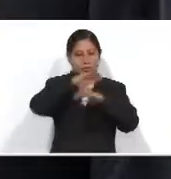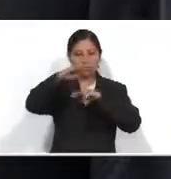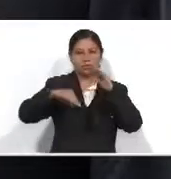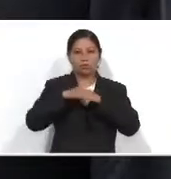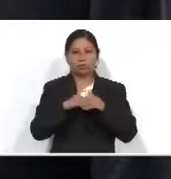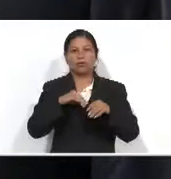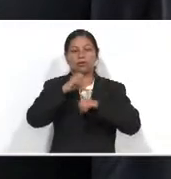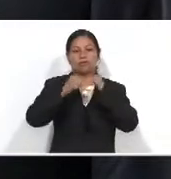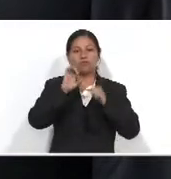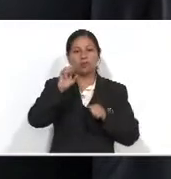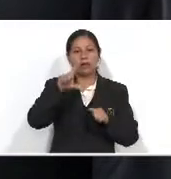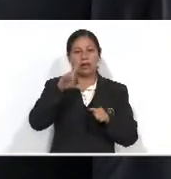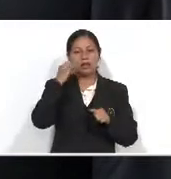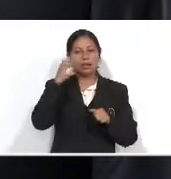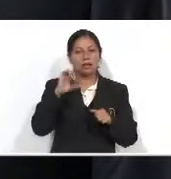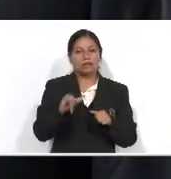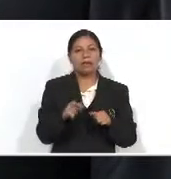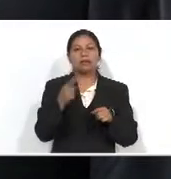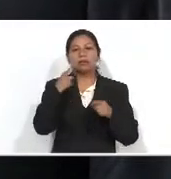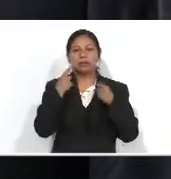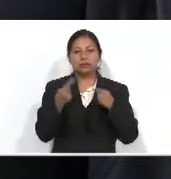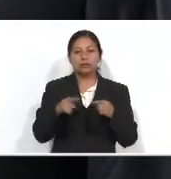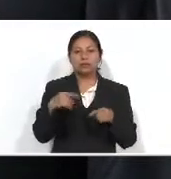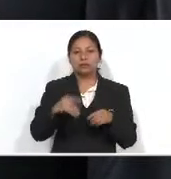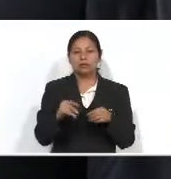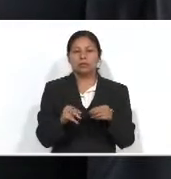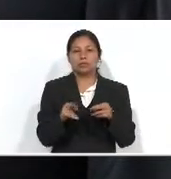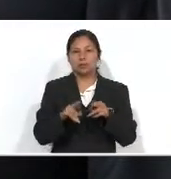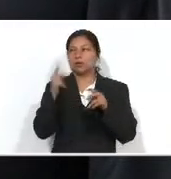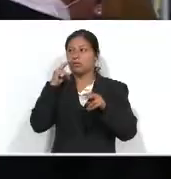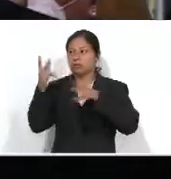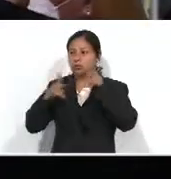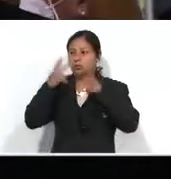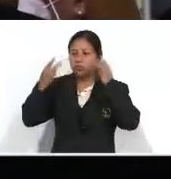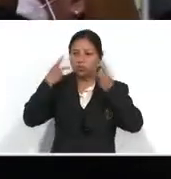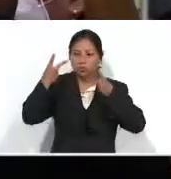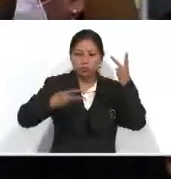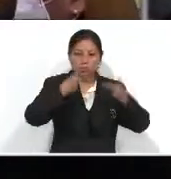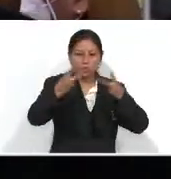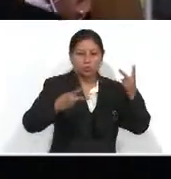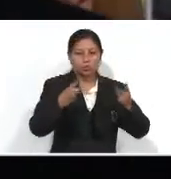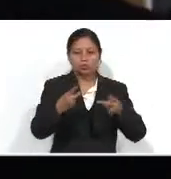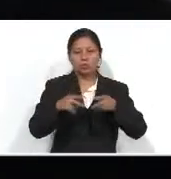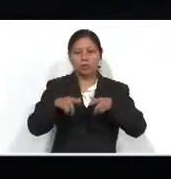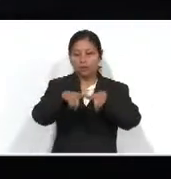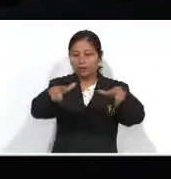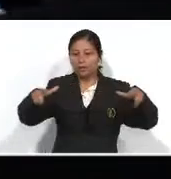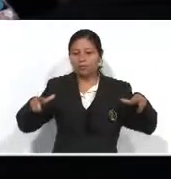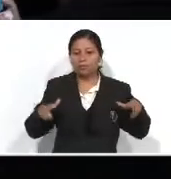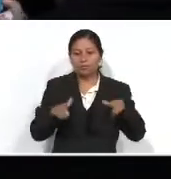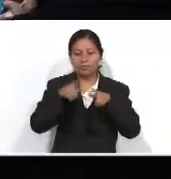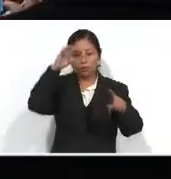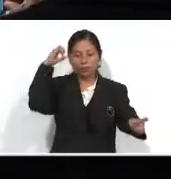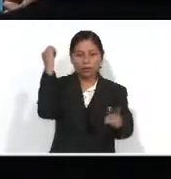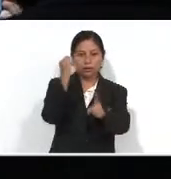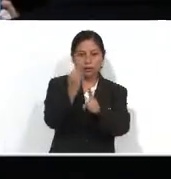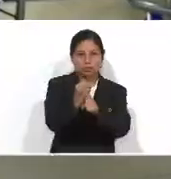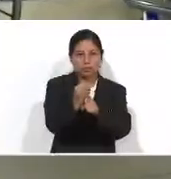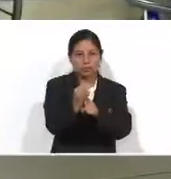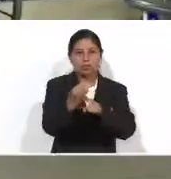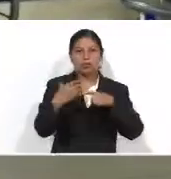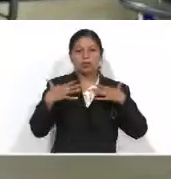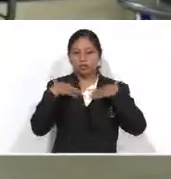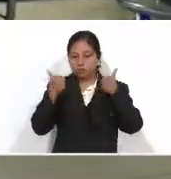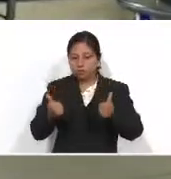Alejos, junto al director general de Aeronáutica Civil, Francis Argueta, realizaron un recorrido por las instalaciones de dicha terminal aérea con el objetivo de conocer las medidas